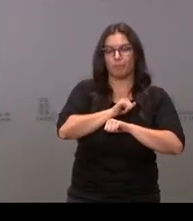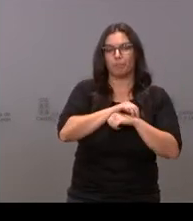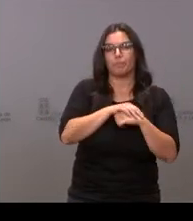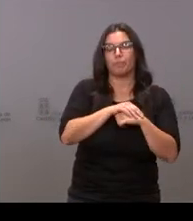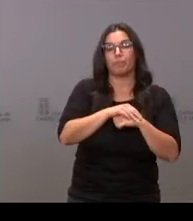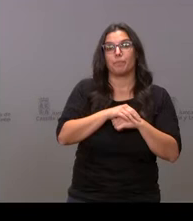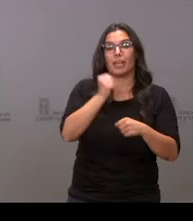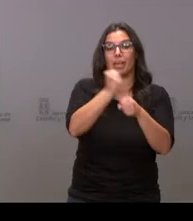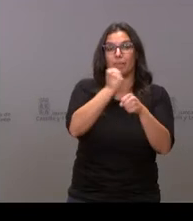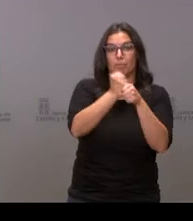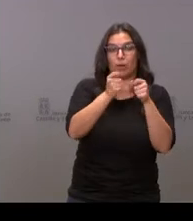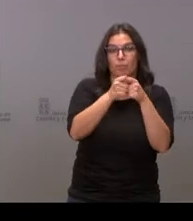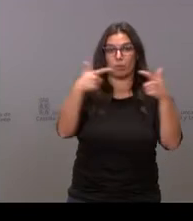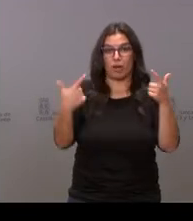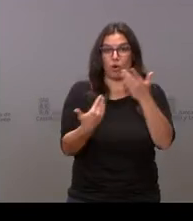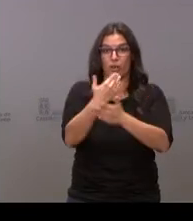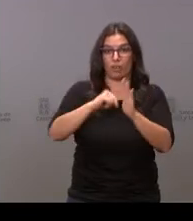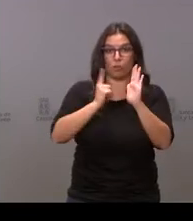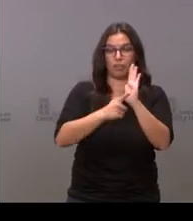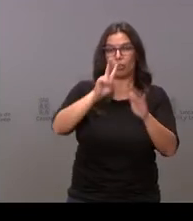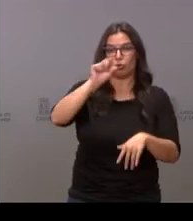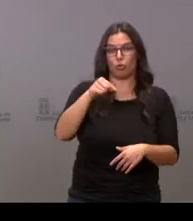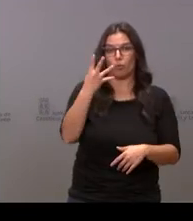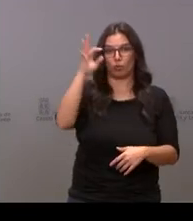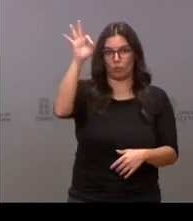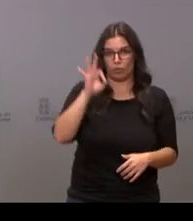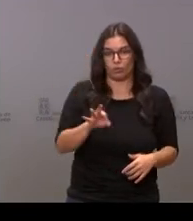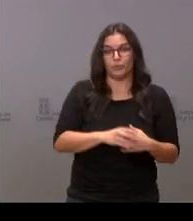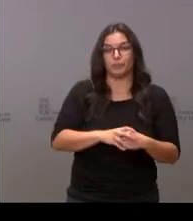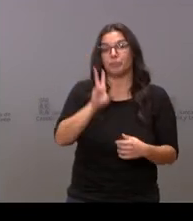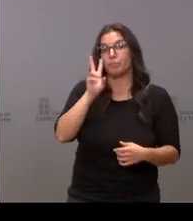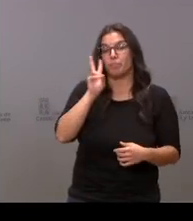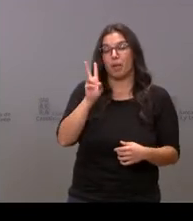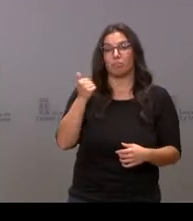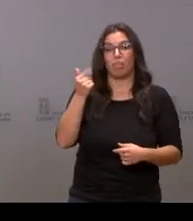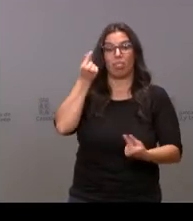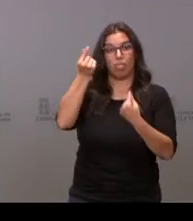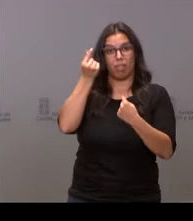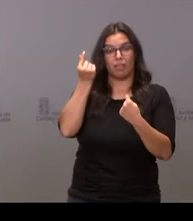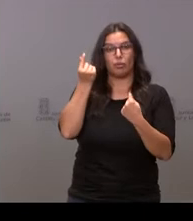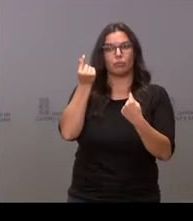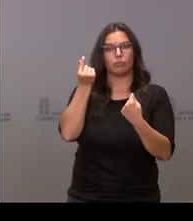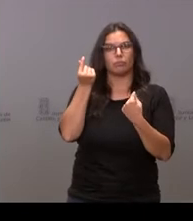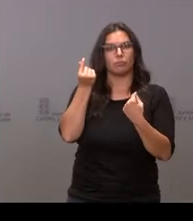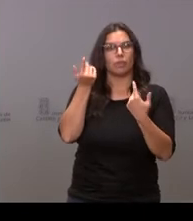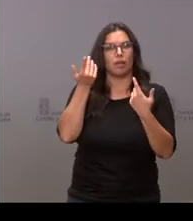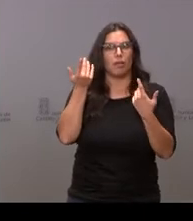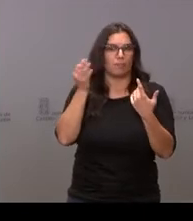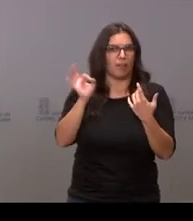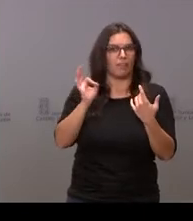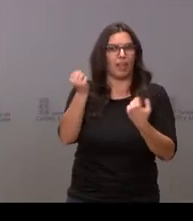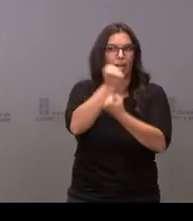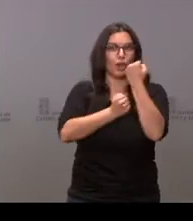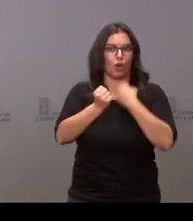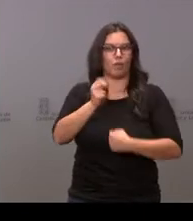empleo equivalente a tiempo completo de 2,4 puntos. Ven ustedes que los datos, aunque son propios de una economía en clara